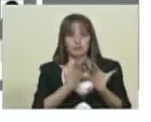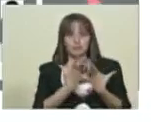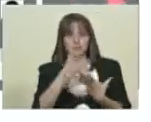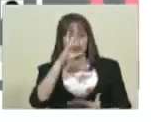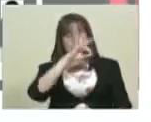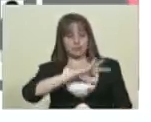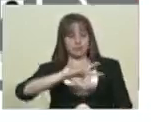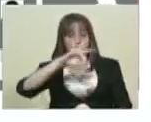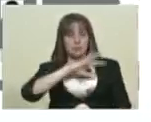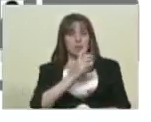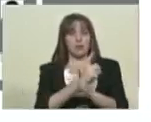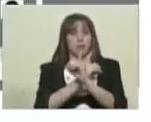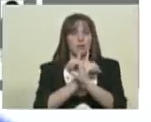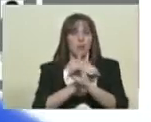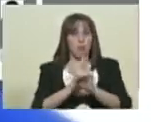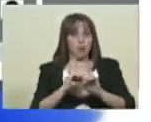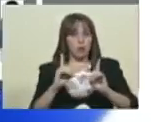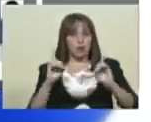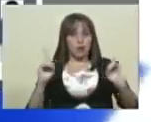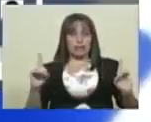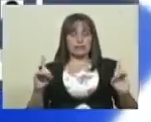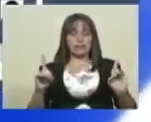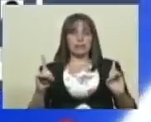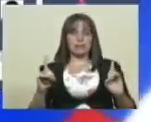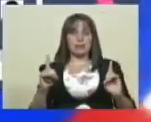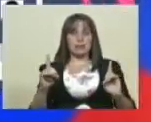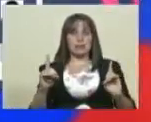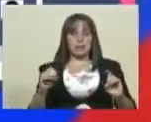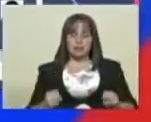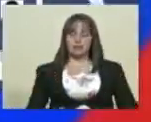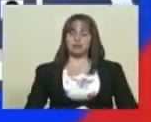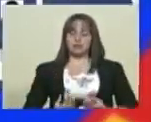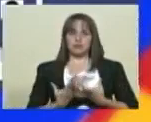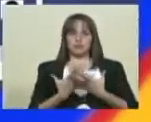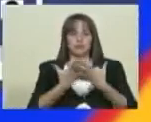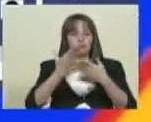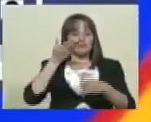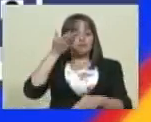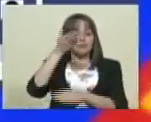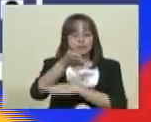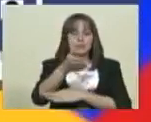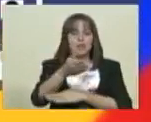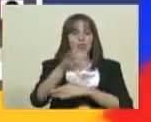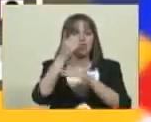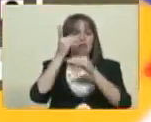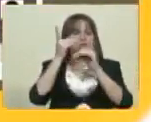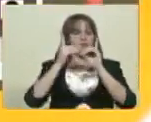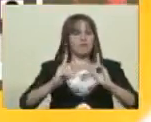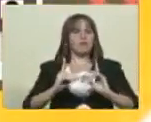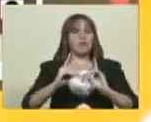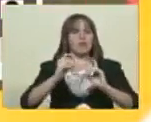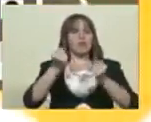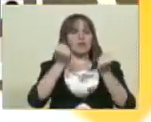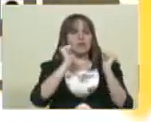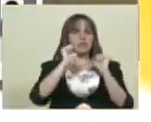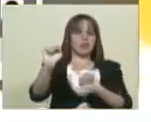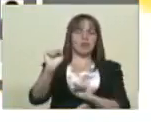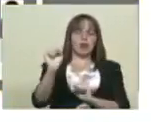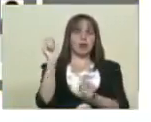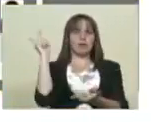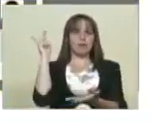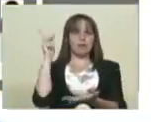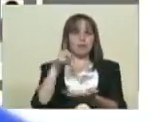con esa democracia que nos ha costado tanto, va a salir a defenderla, a defenderla con su participación,